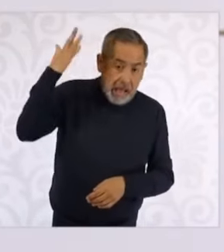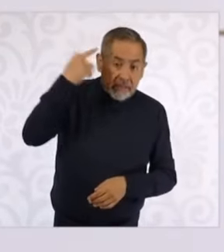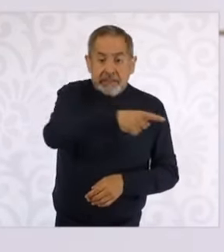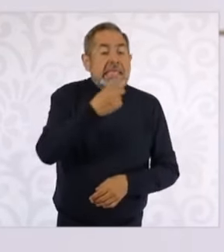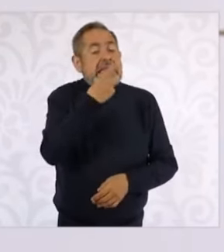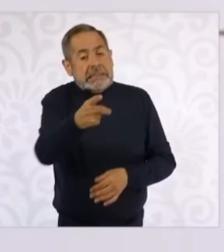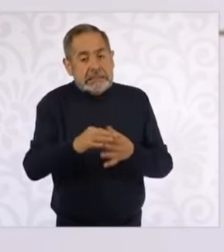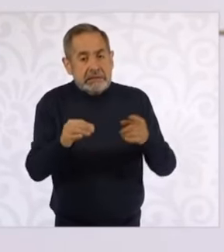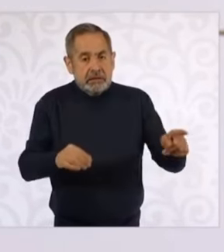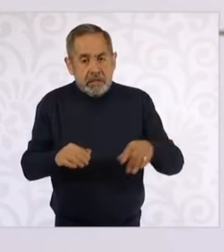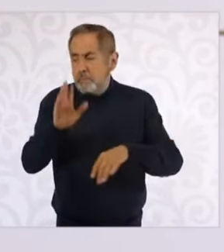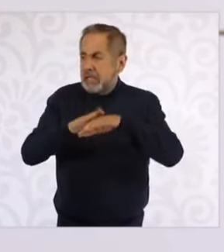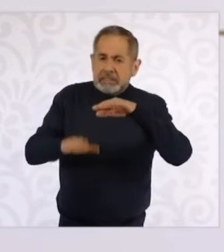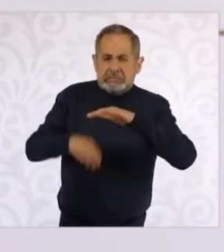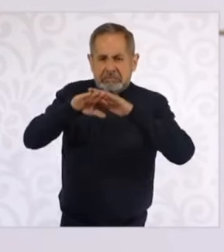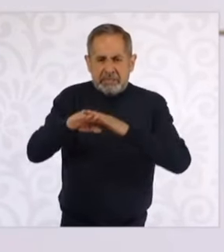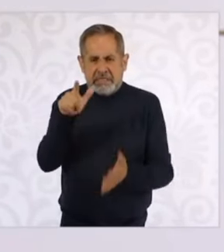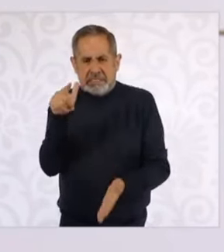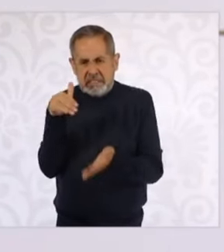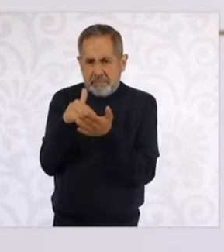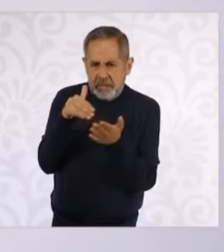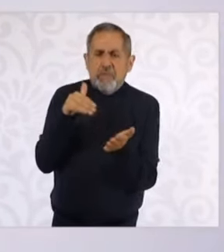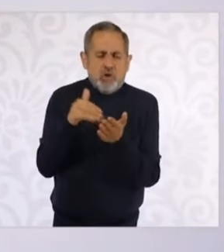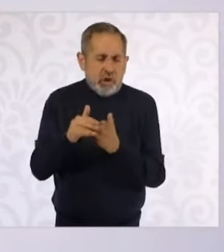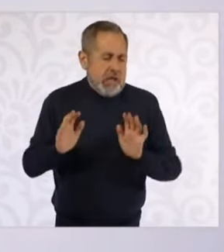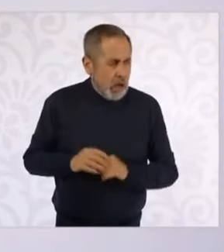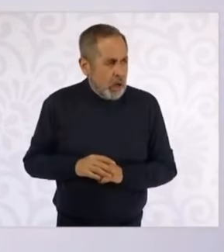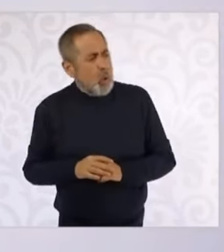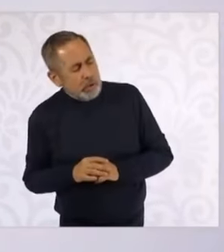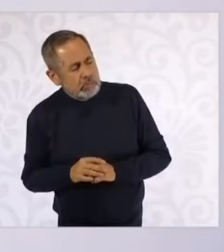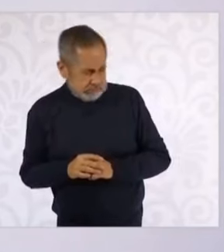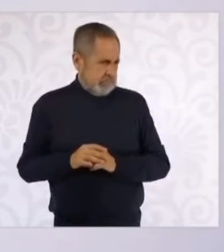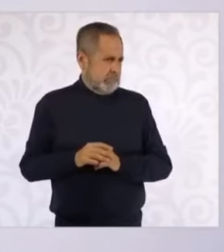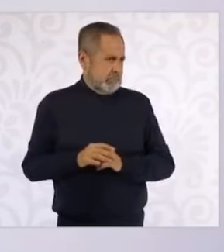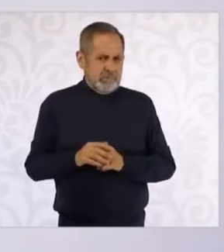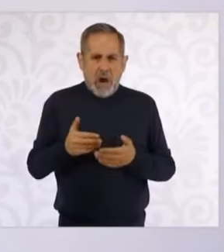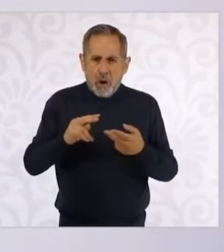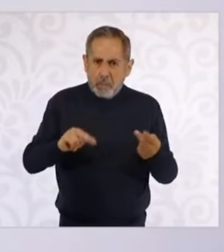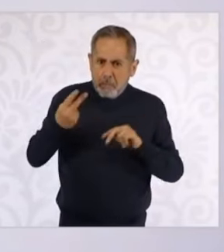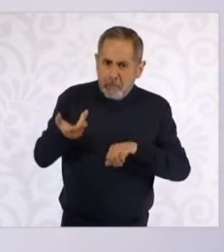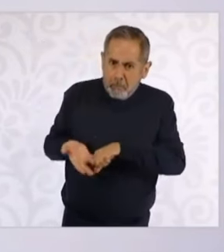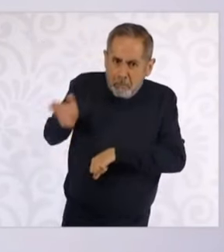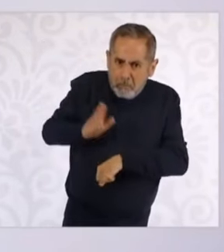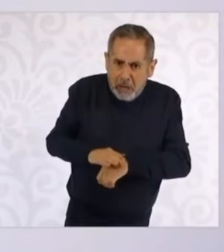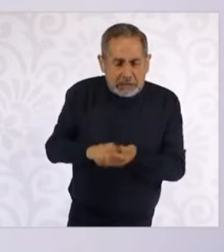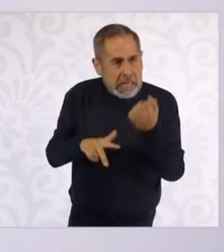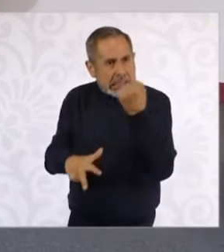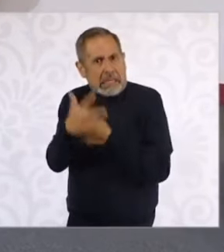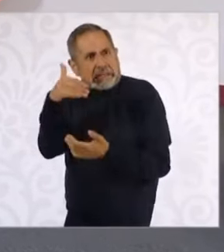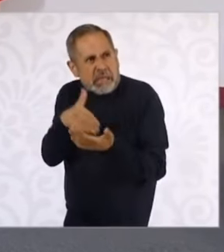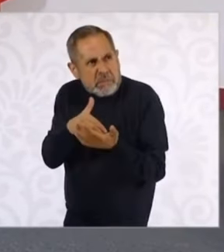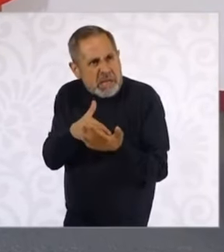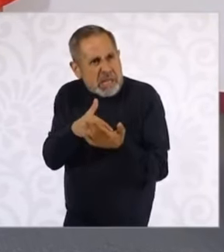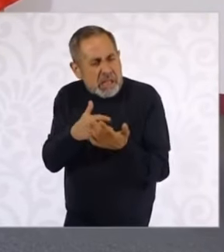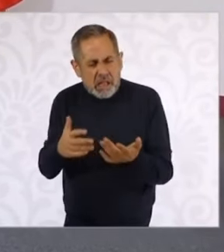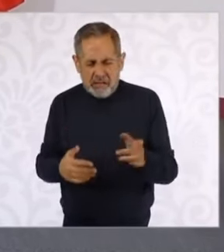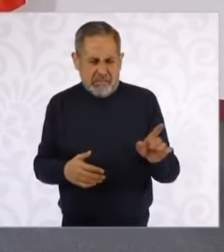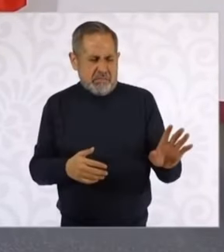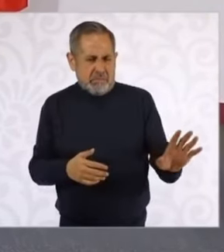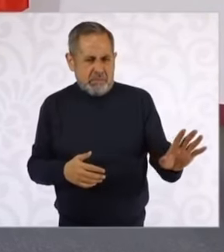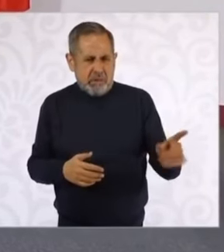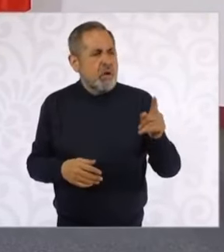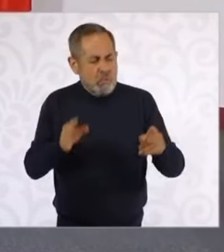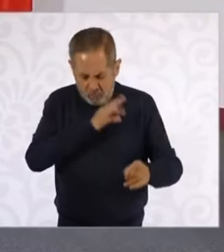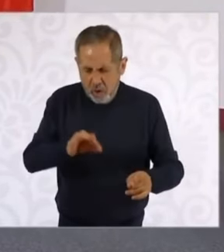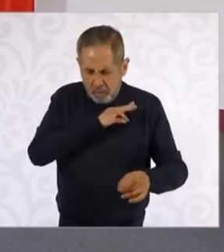máximo eran siete mil millones de pesos y ahora están prácticamente duplicando. Entonces, se puede llevar a cabo la elección